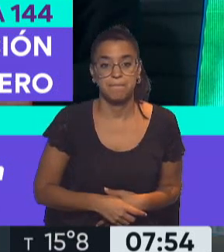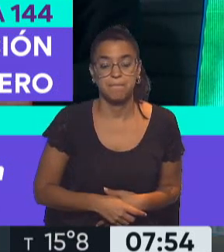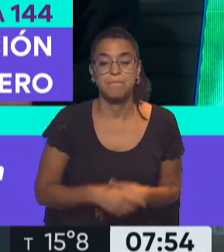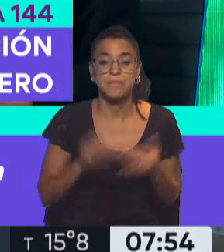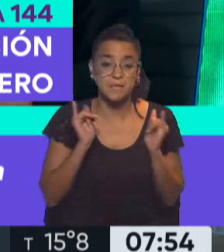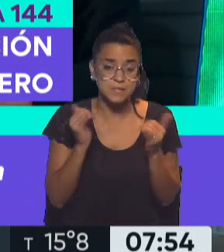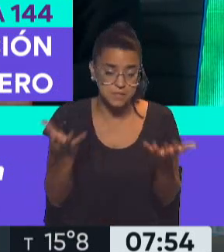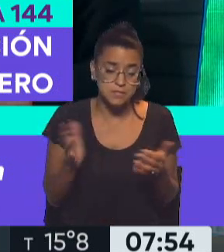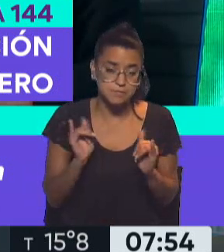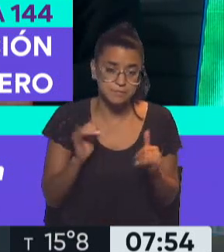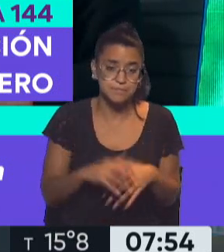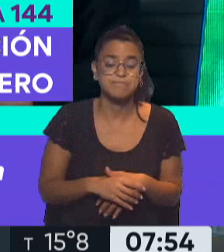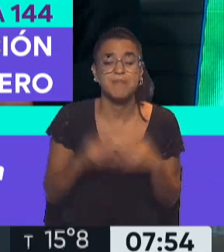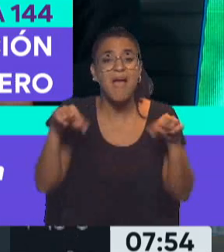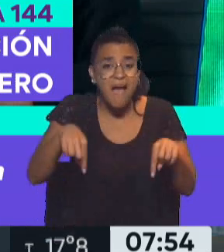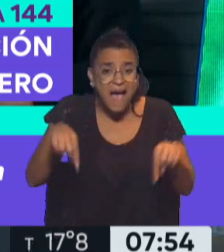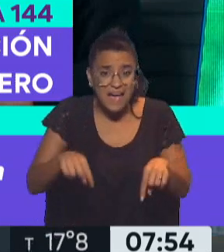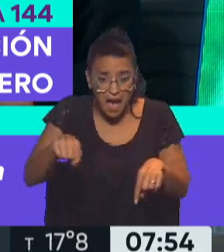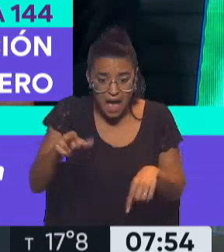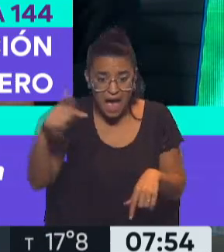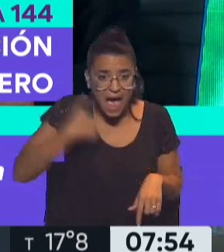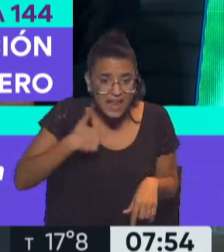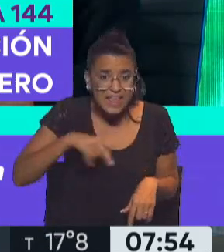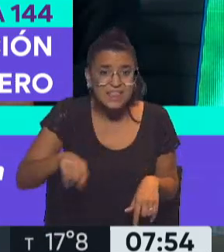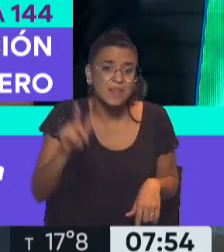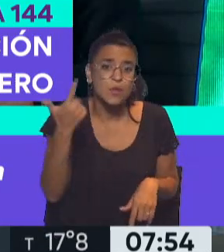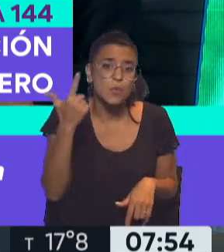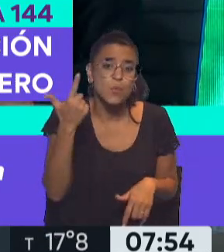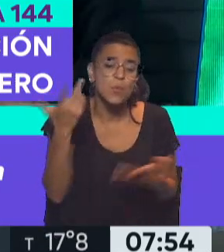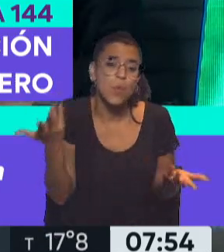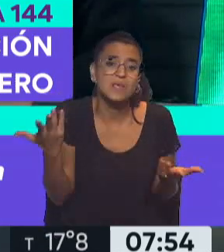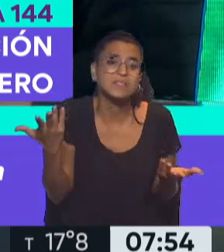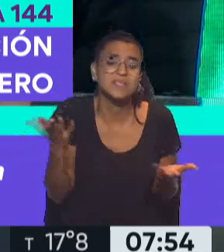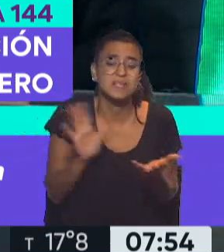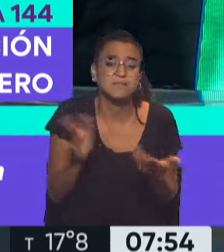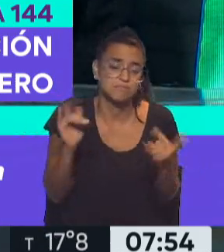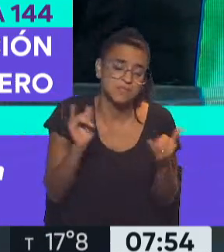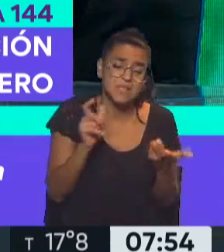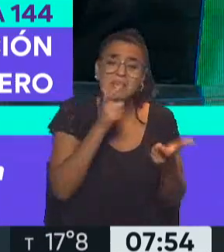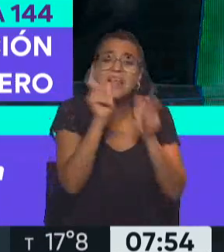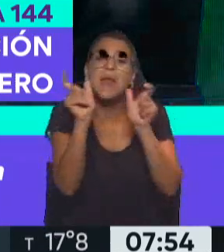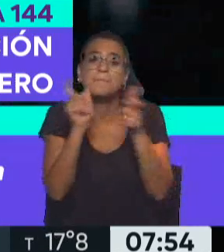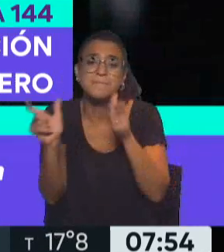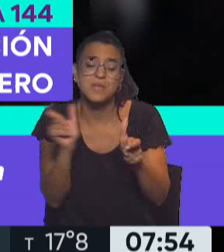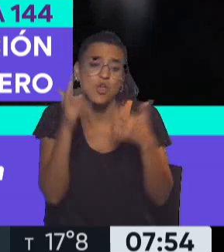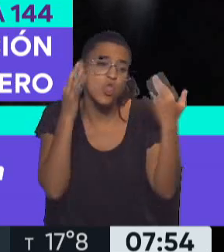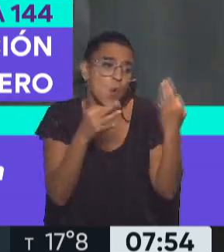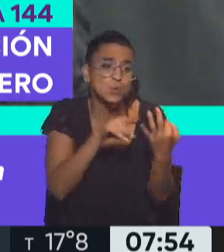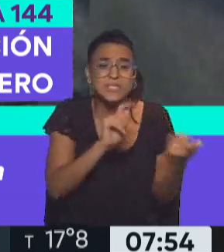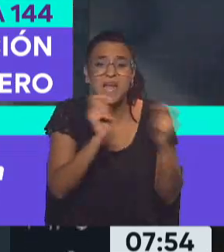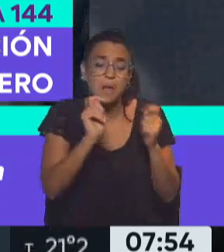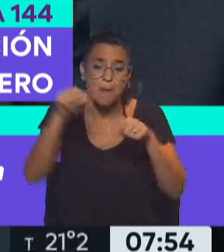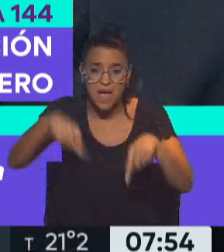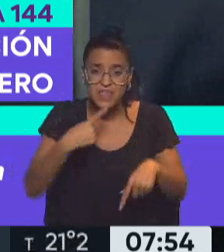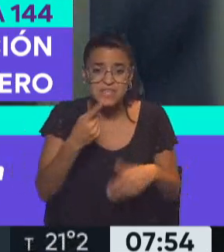Sí, evidentemente. Acá en este país no existe... Sí, claro, han cambiado las cosas también, lógico. Porque acá te